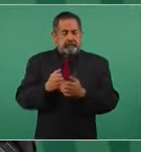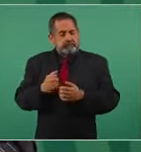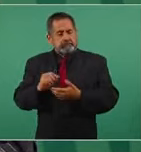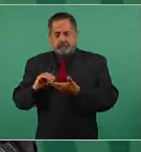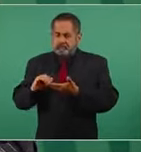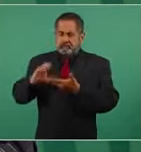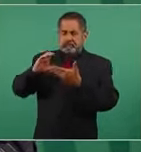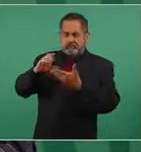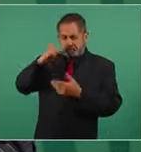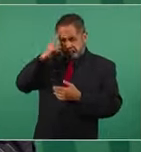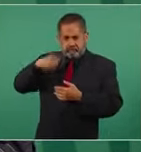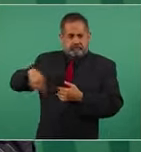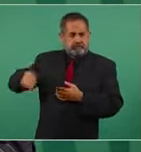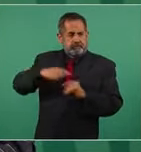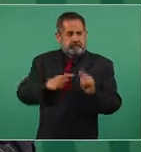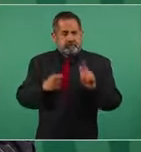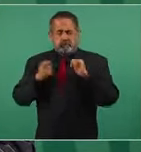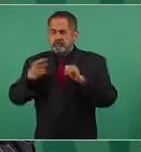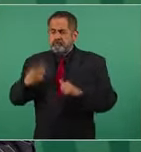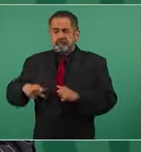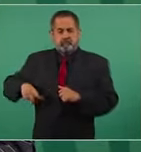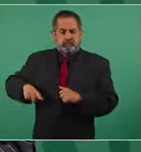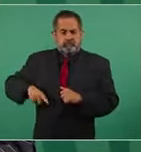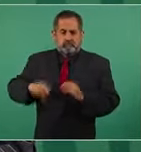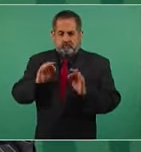para la hacienda pública.